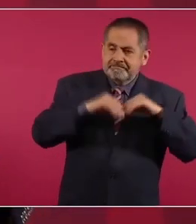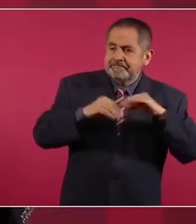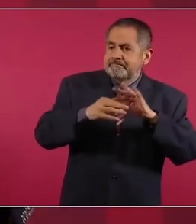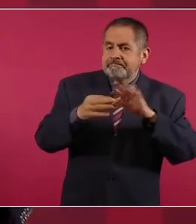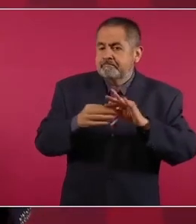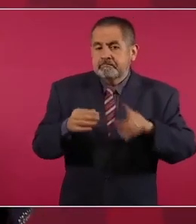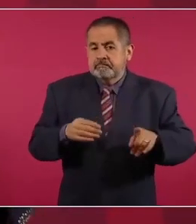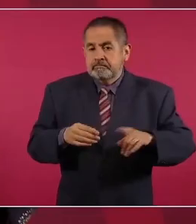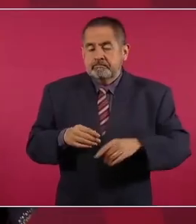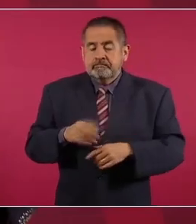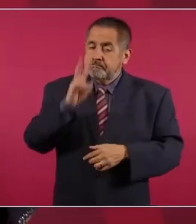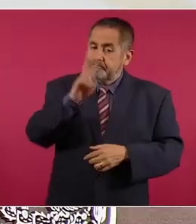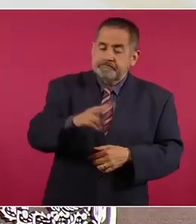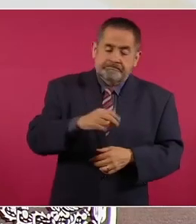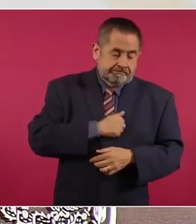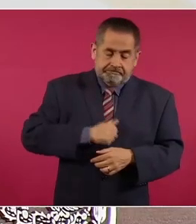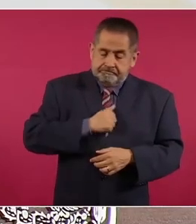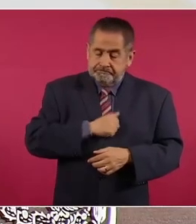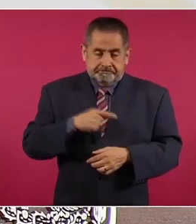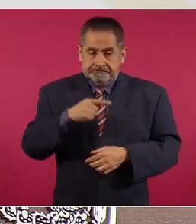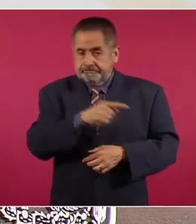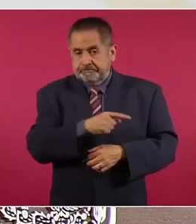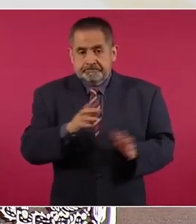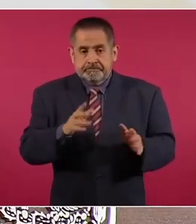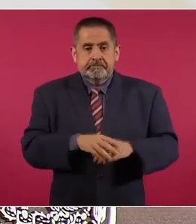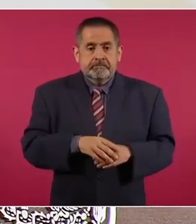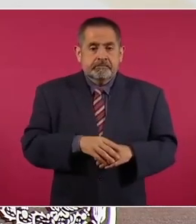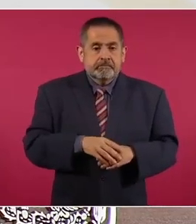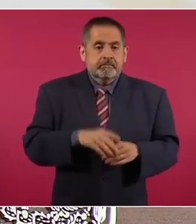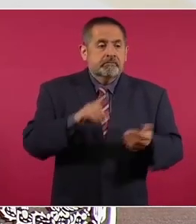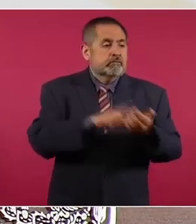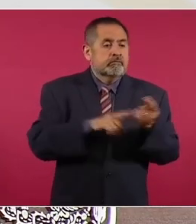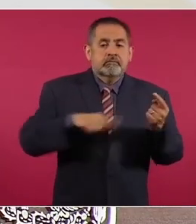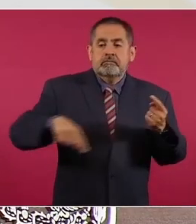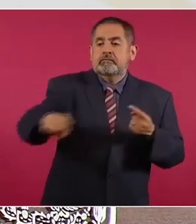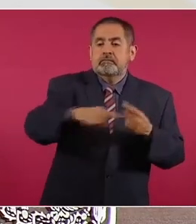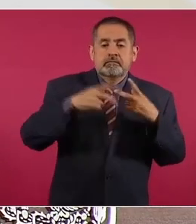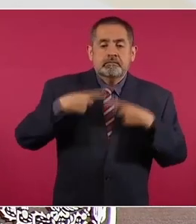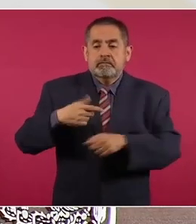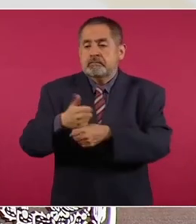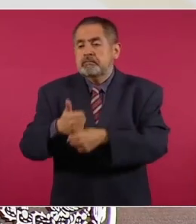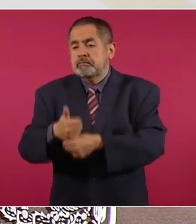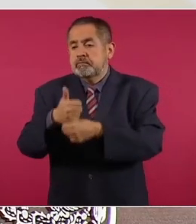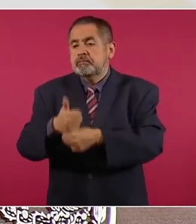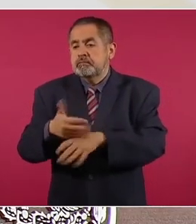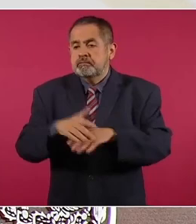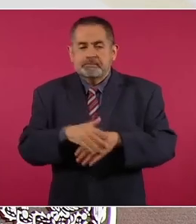lo más lamentable es administrar el dolor ajeno